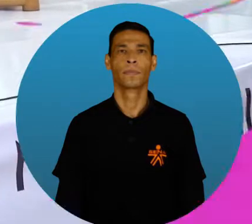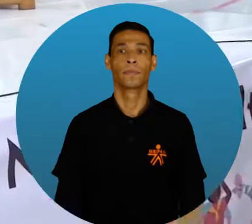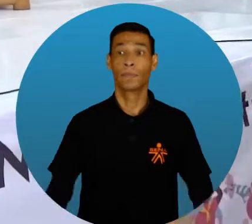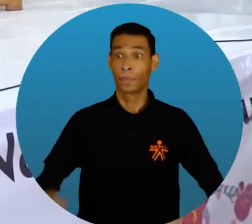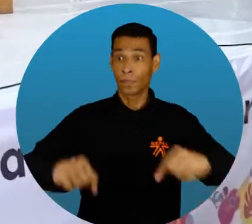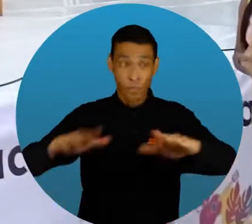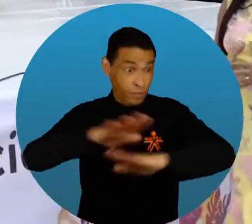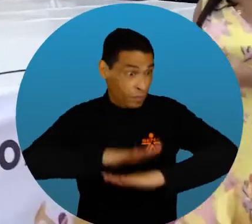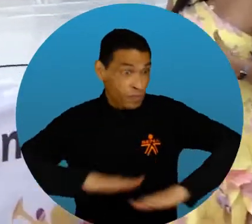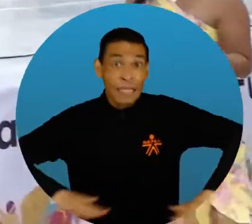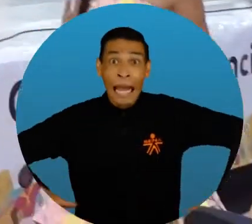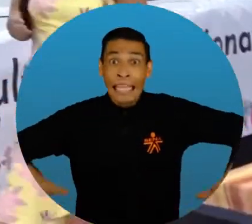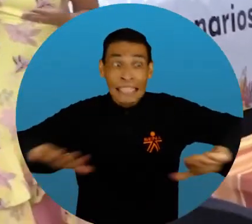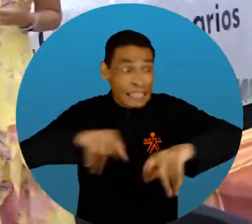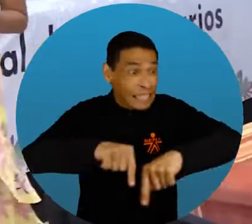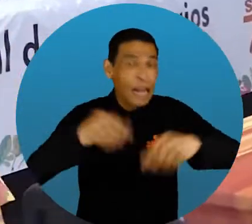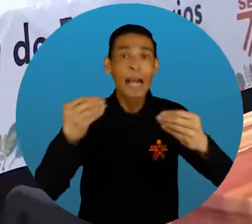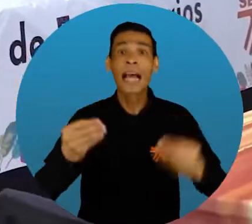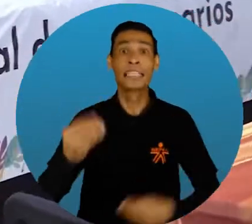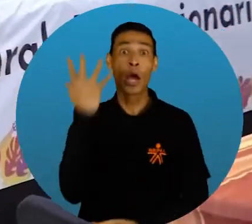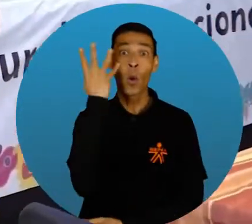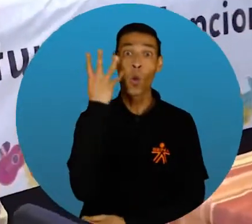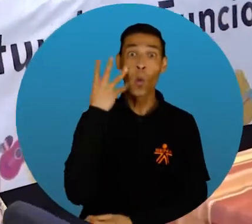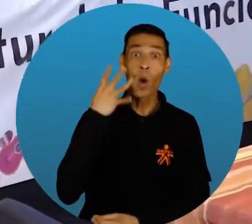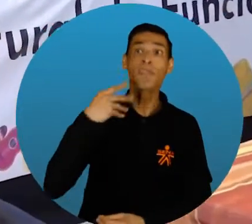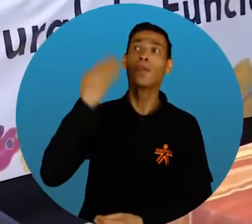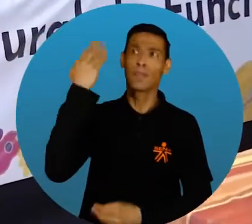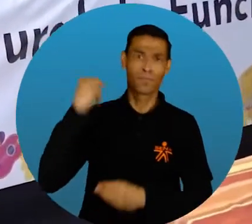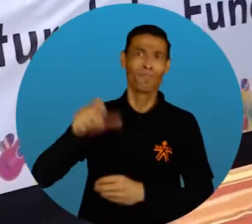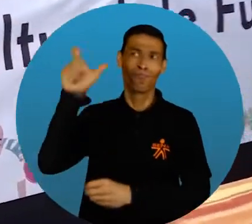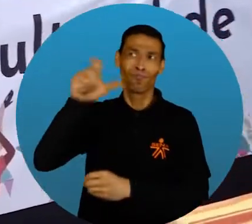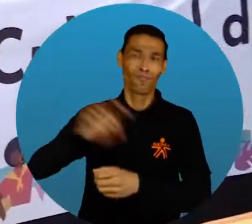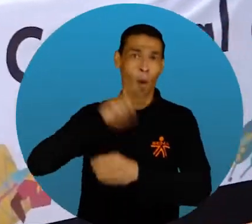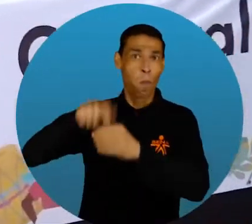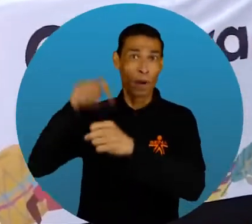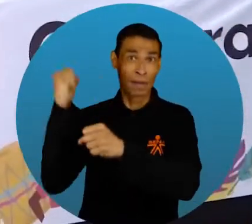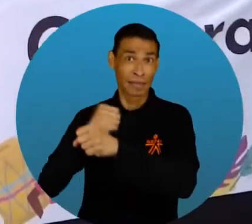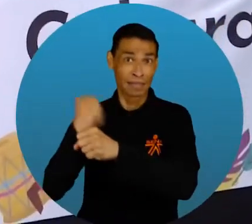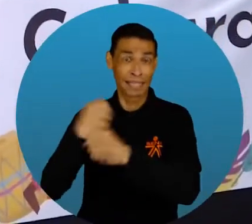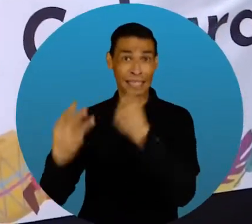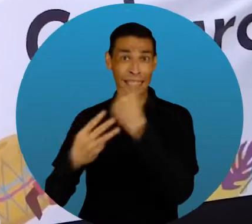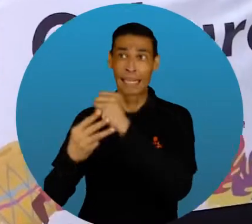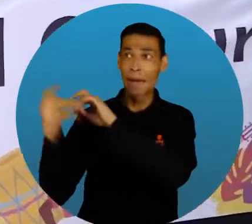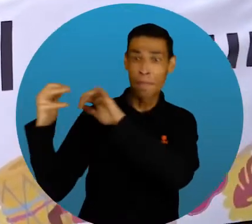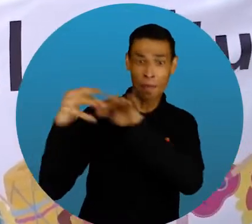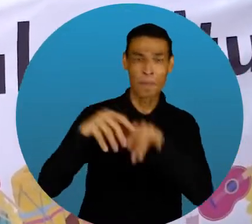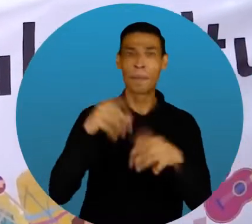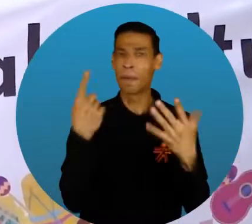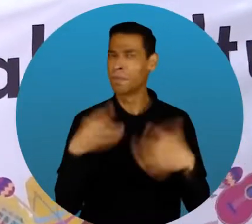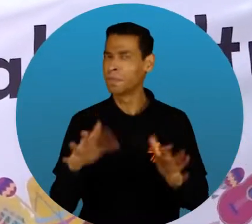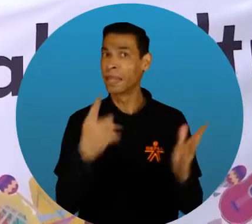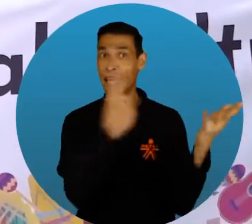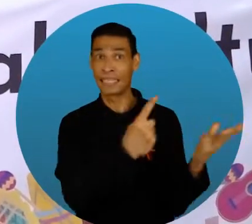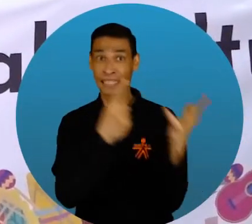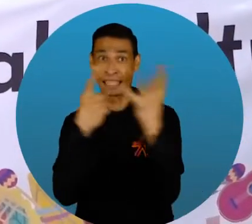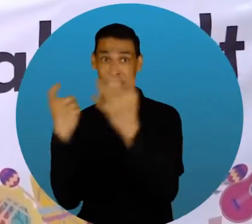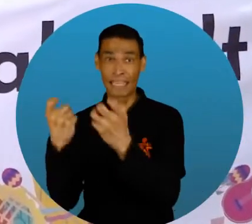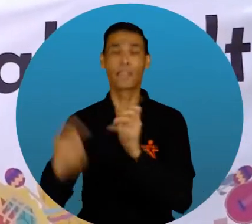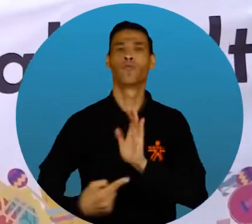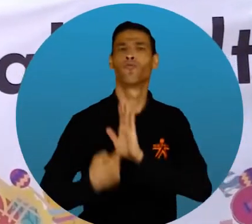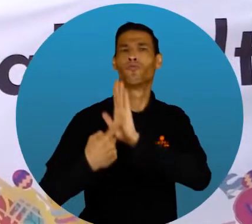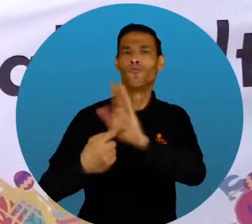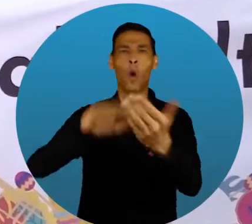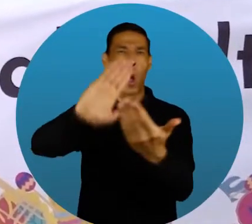Este es el escenario en el que durante 4 días Más de 600 funcionarios Sena expresaron todo su talento cultural A través de las